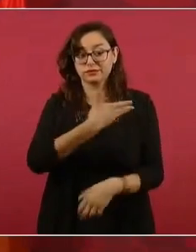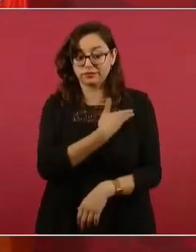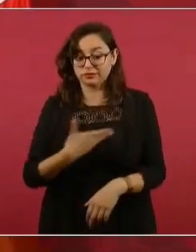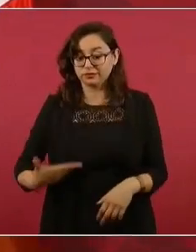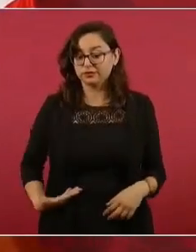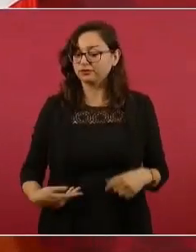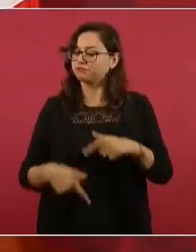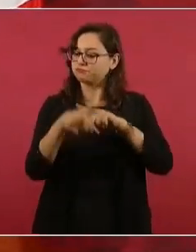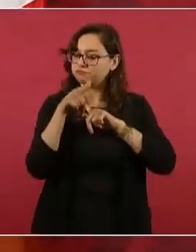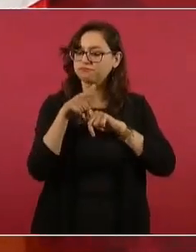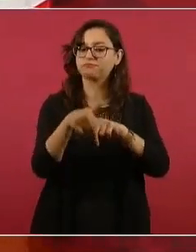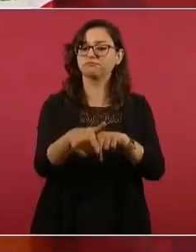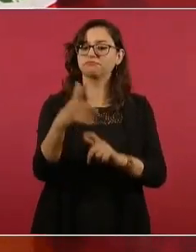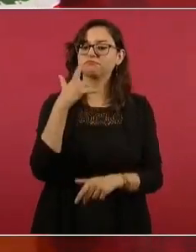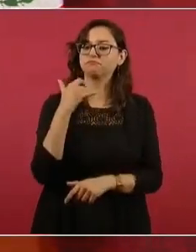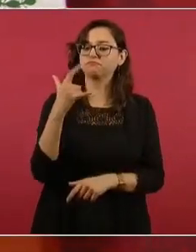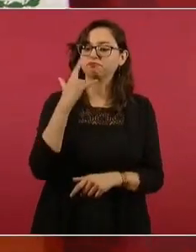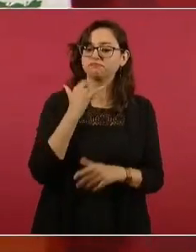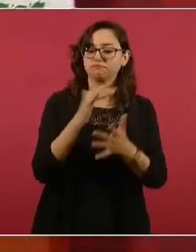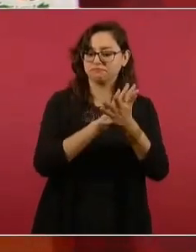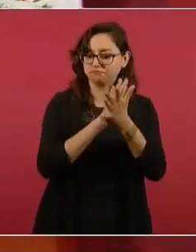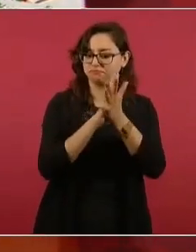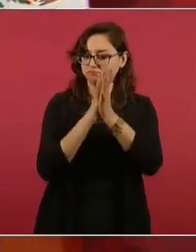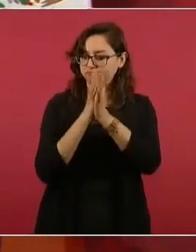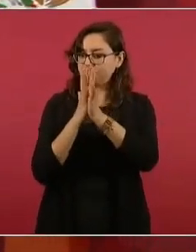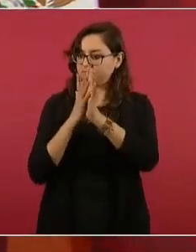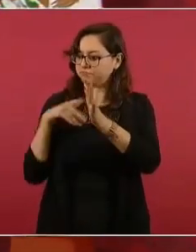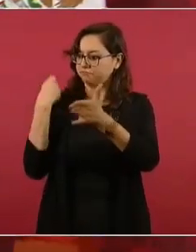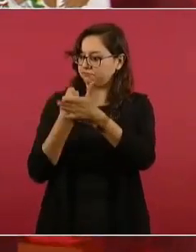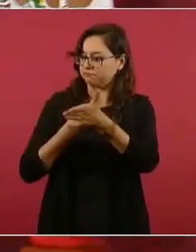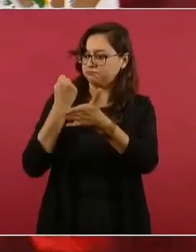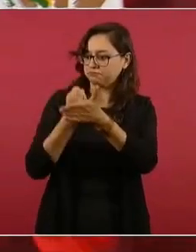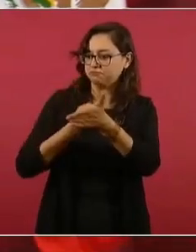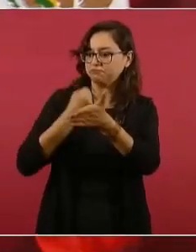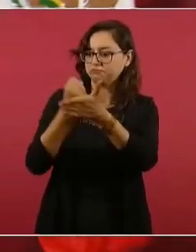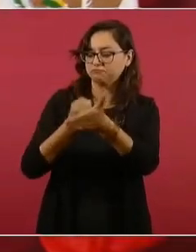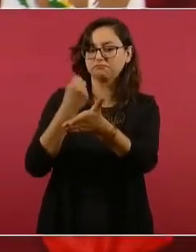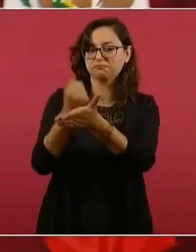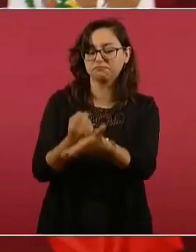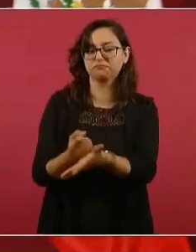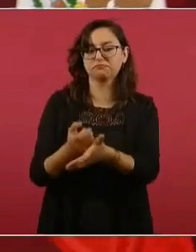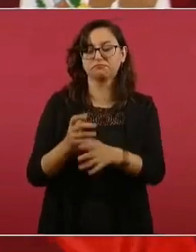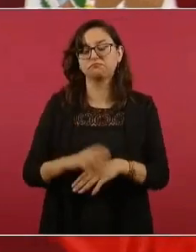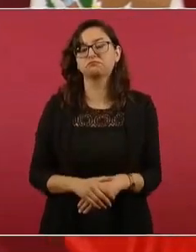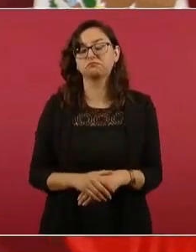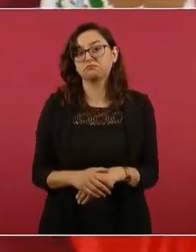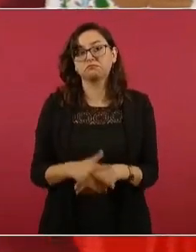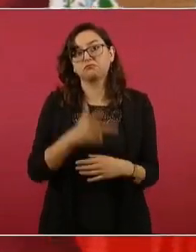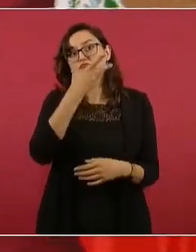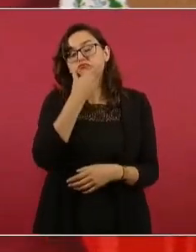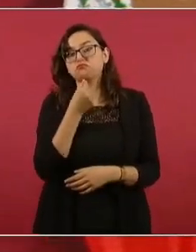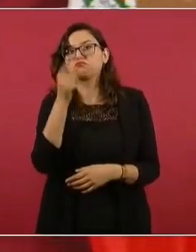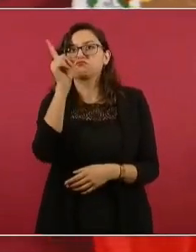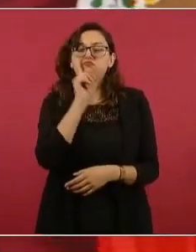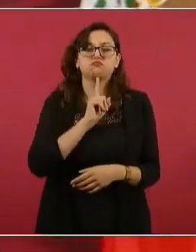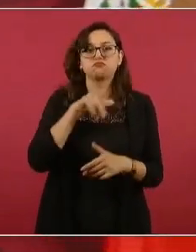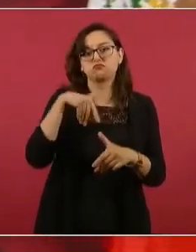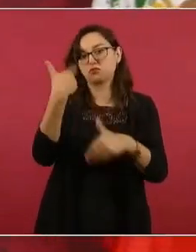otro presidente, hombre, hombre, mujer